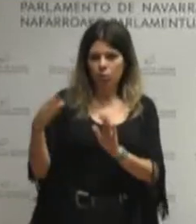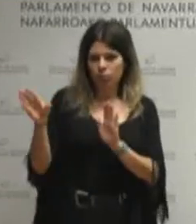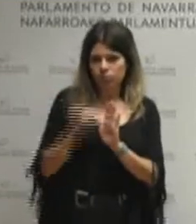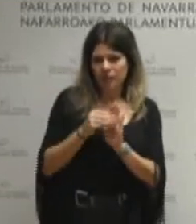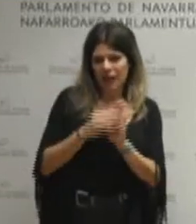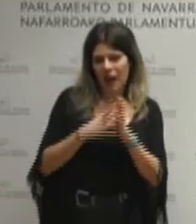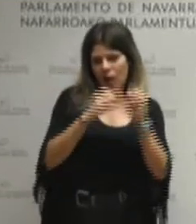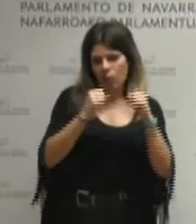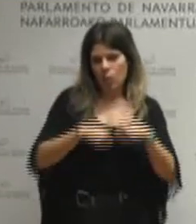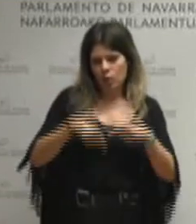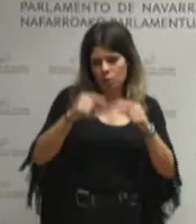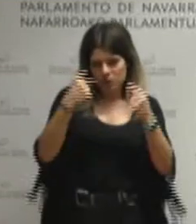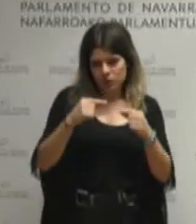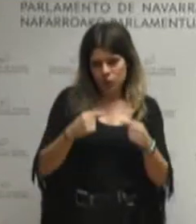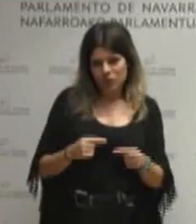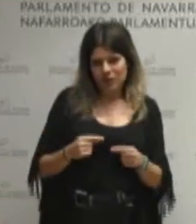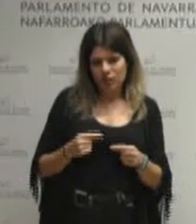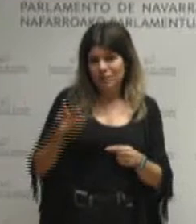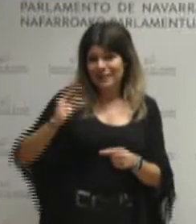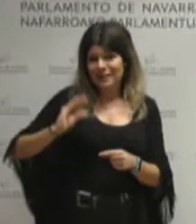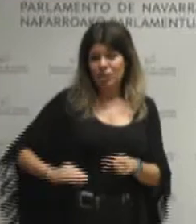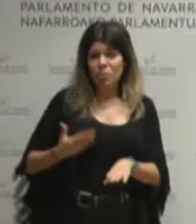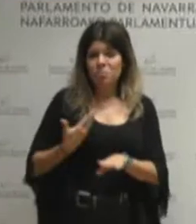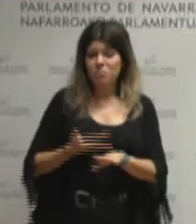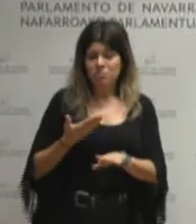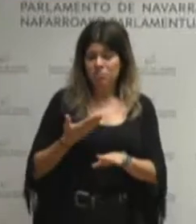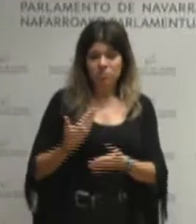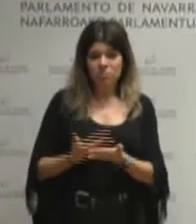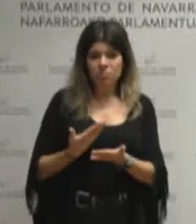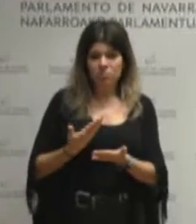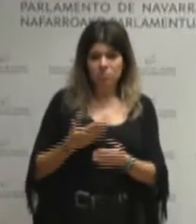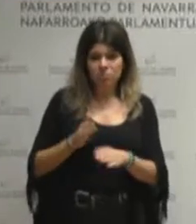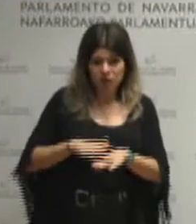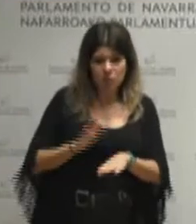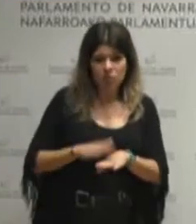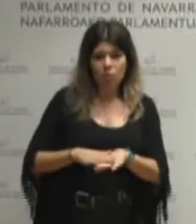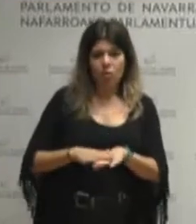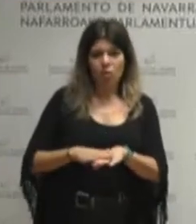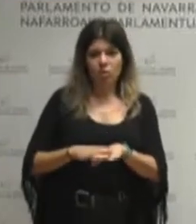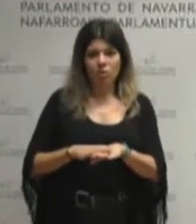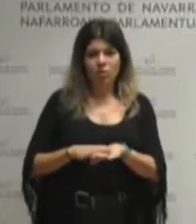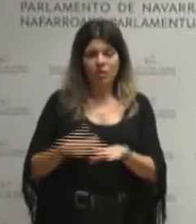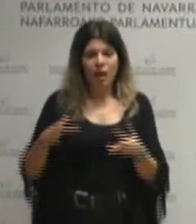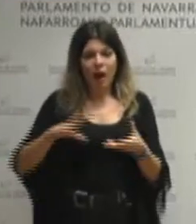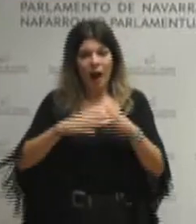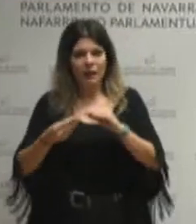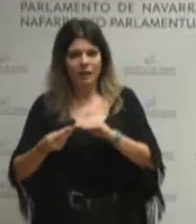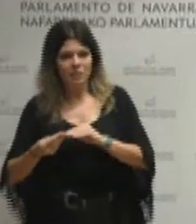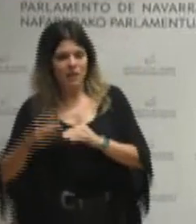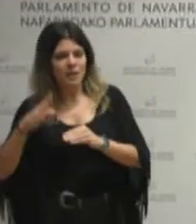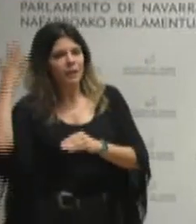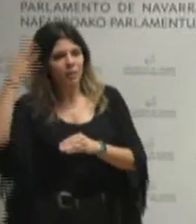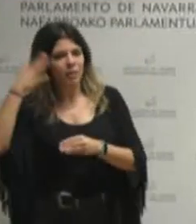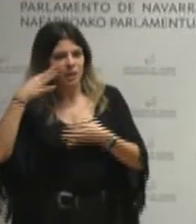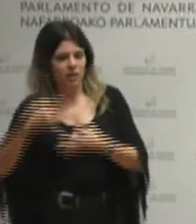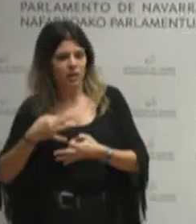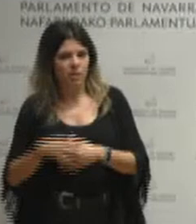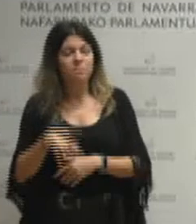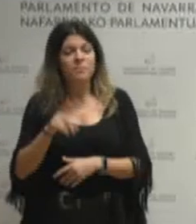el acuerdo presupuestario un salario mínimo interprofesional adaptado a la realidad de Navarra y también